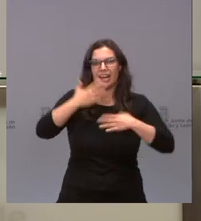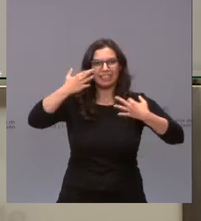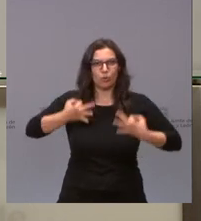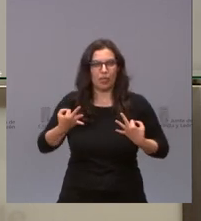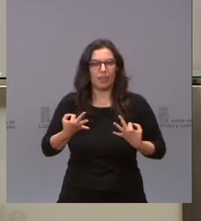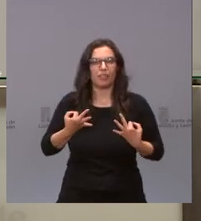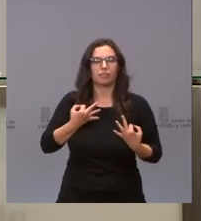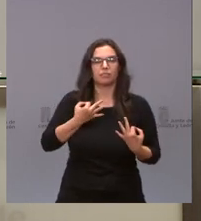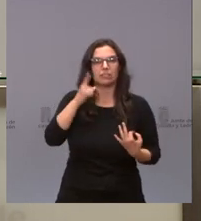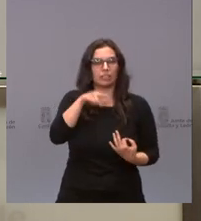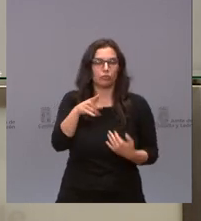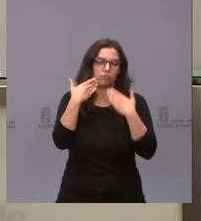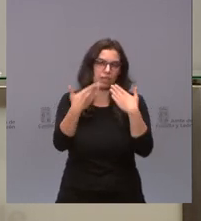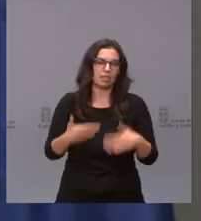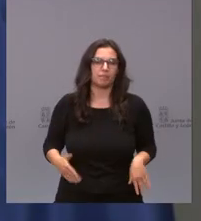esta situación. Muchas gracias.